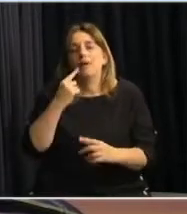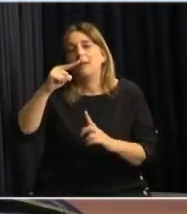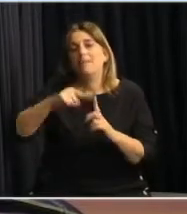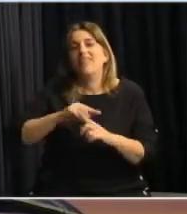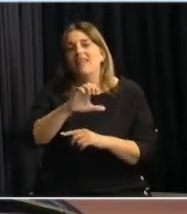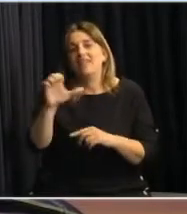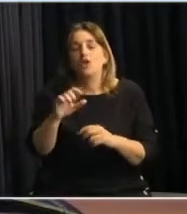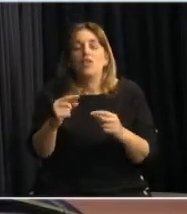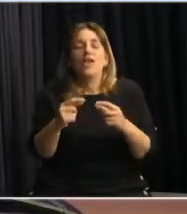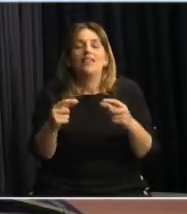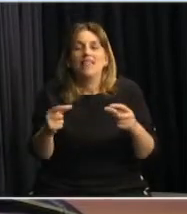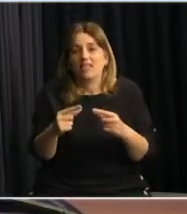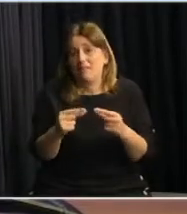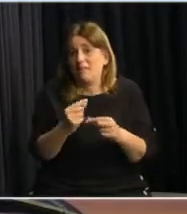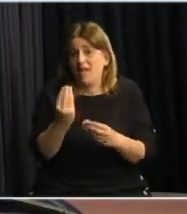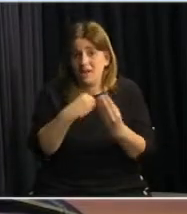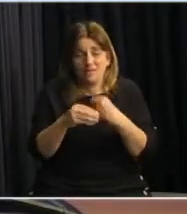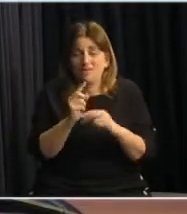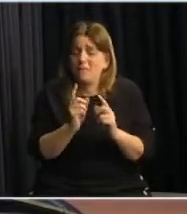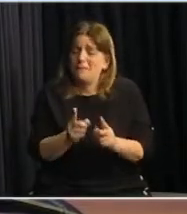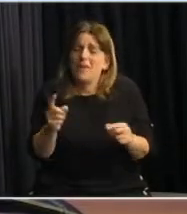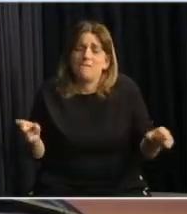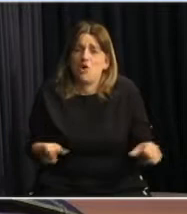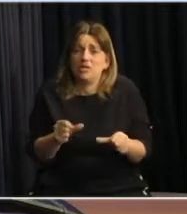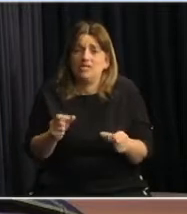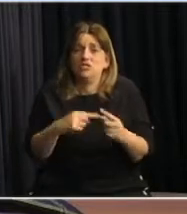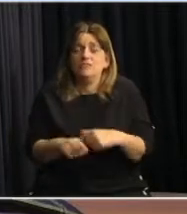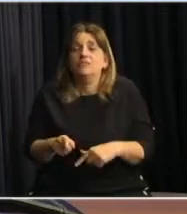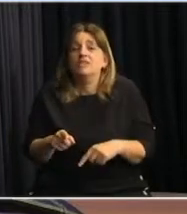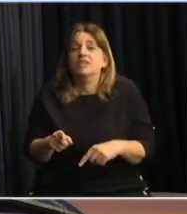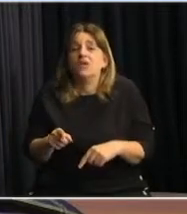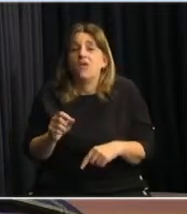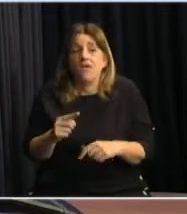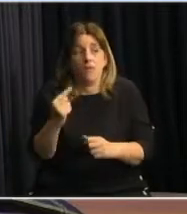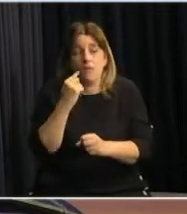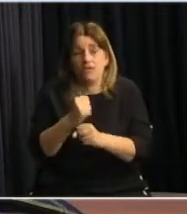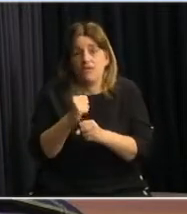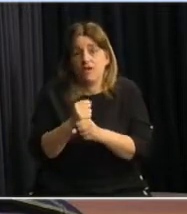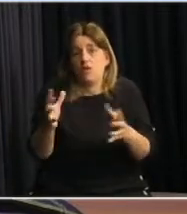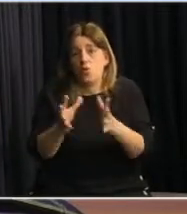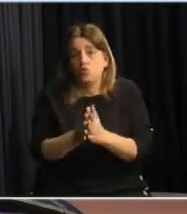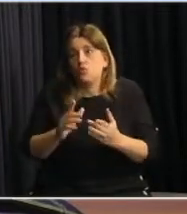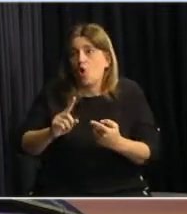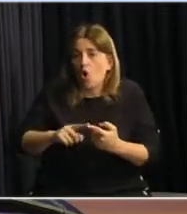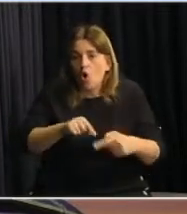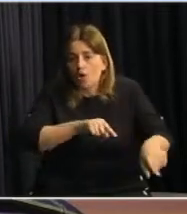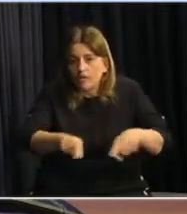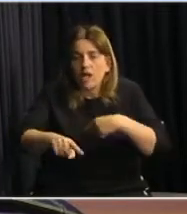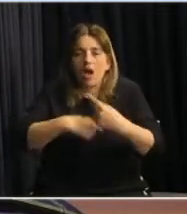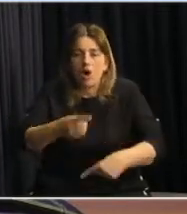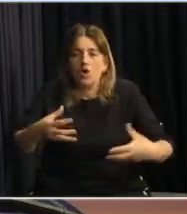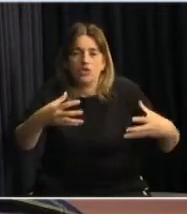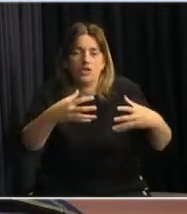de tiques de alimentación tal como se hizo. Y esto vamos a trabajar en coordinación con otras